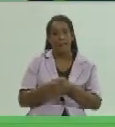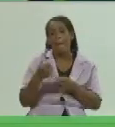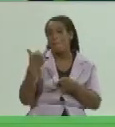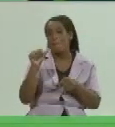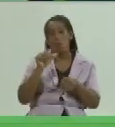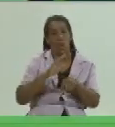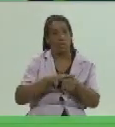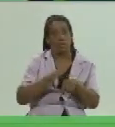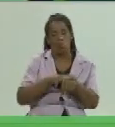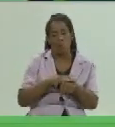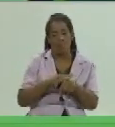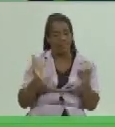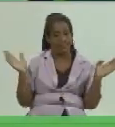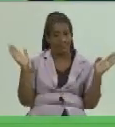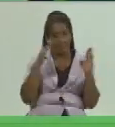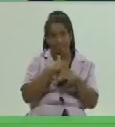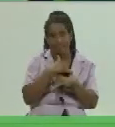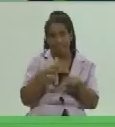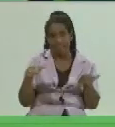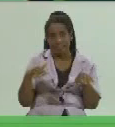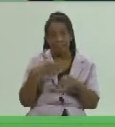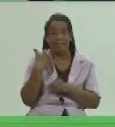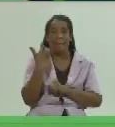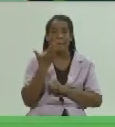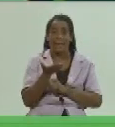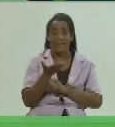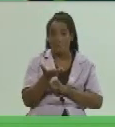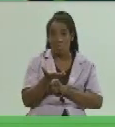puedan darse y pedimos también a estos